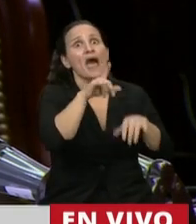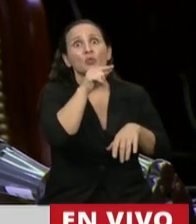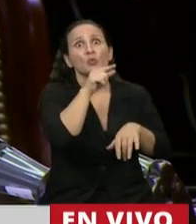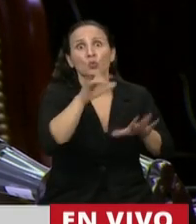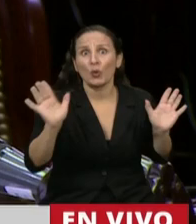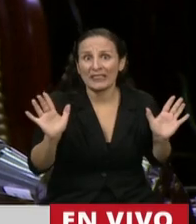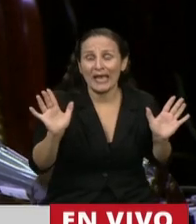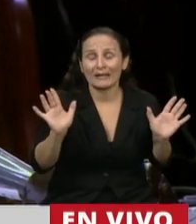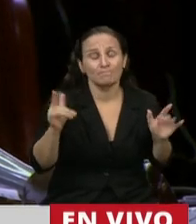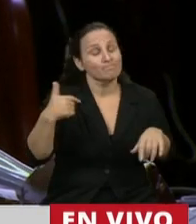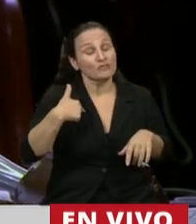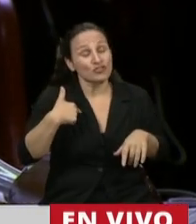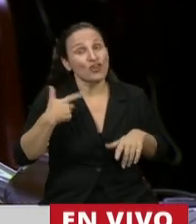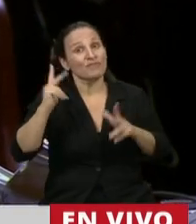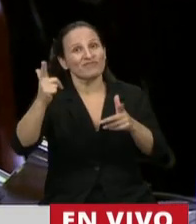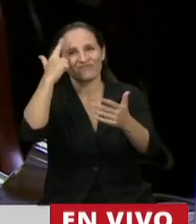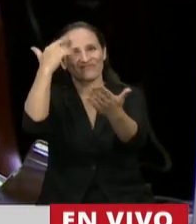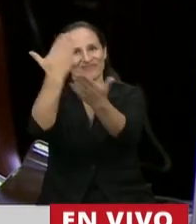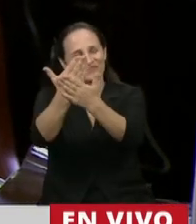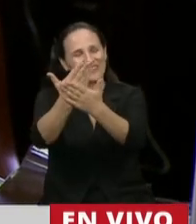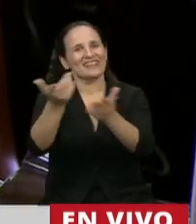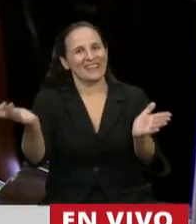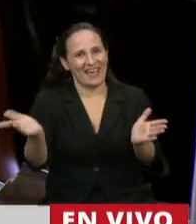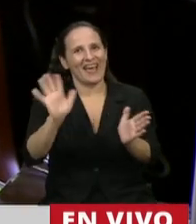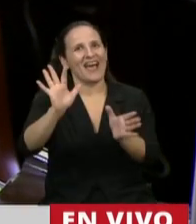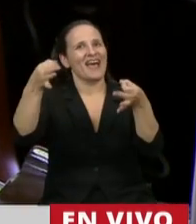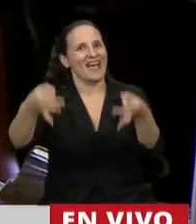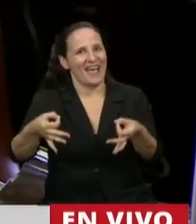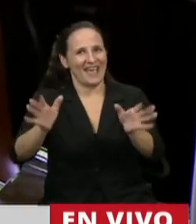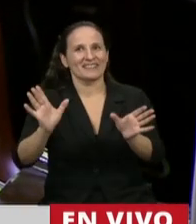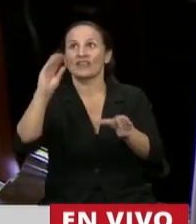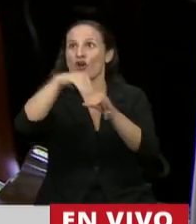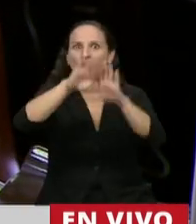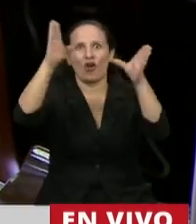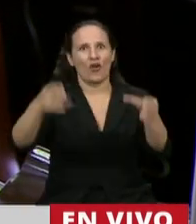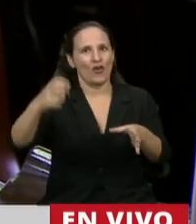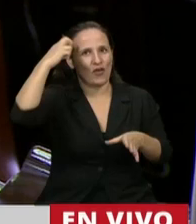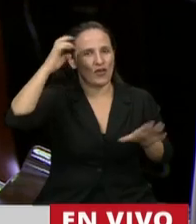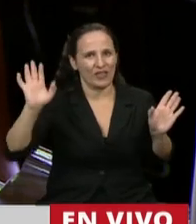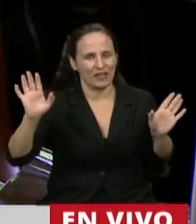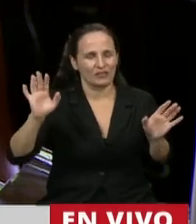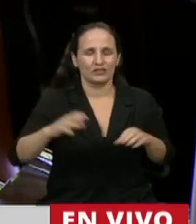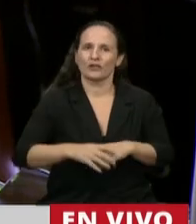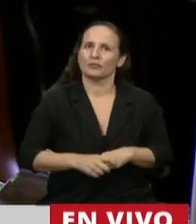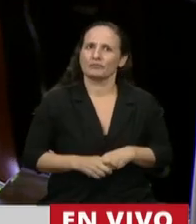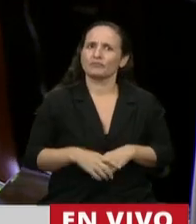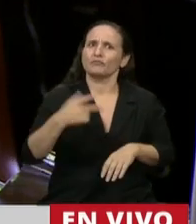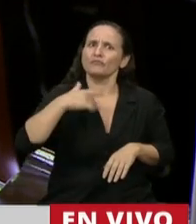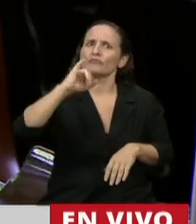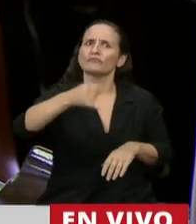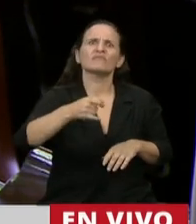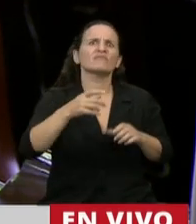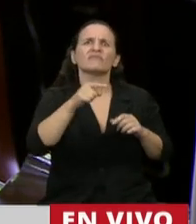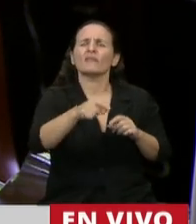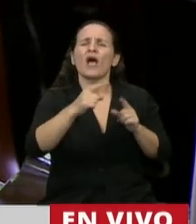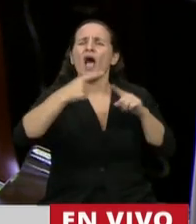las cosas se dicen en la cara y como corresponde, en todo caso dentro de este recinto. Y adhiero a los fundamentos, para no